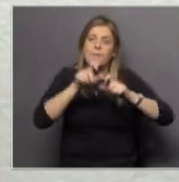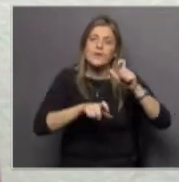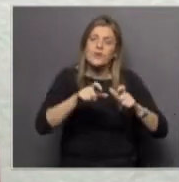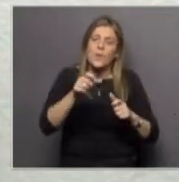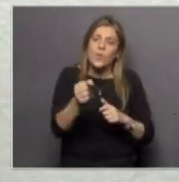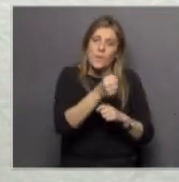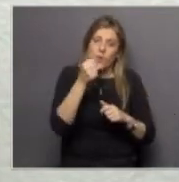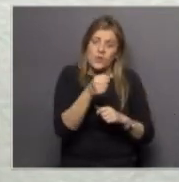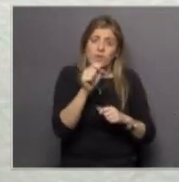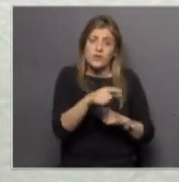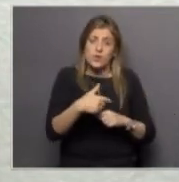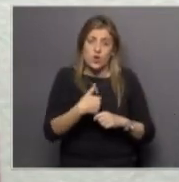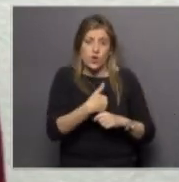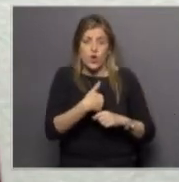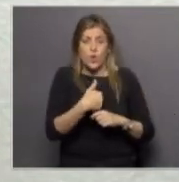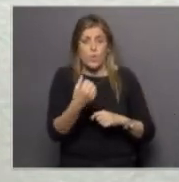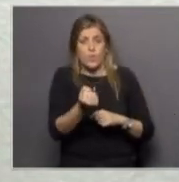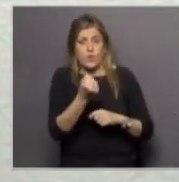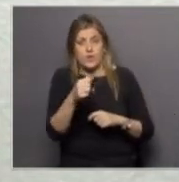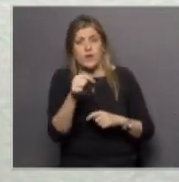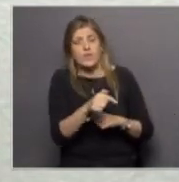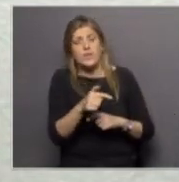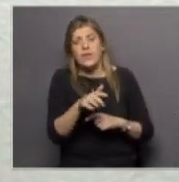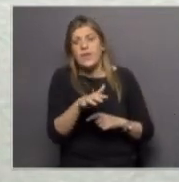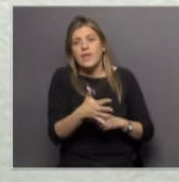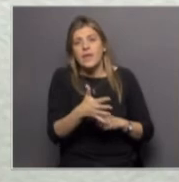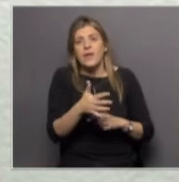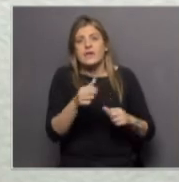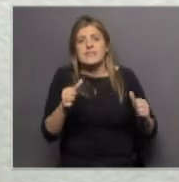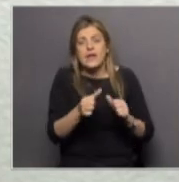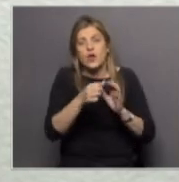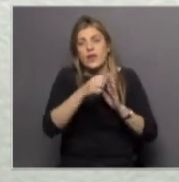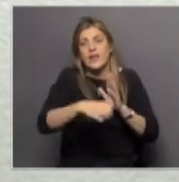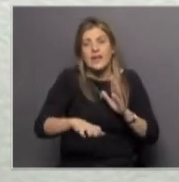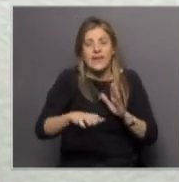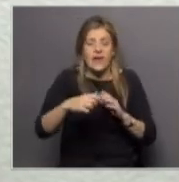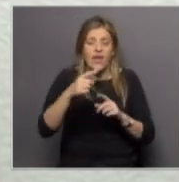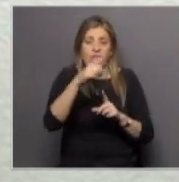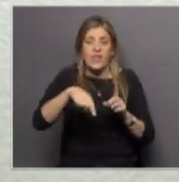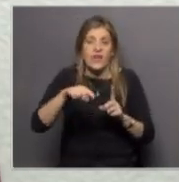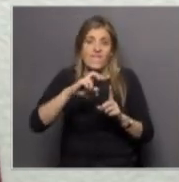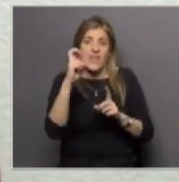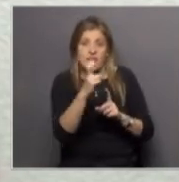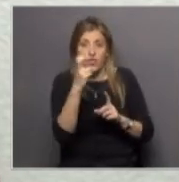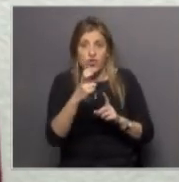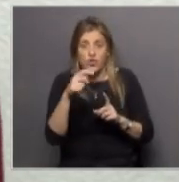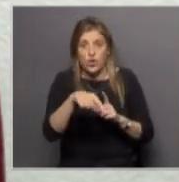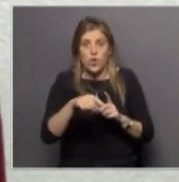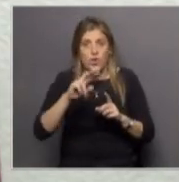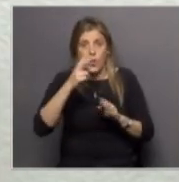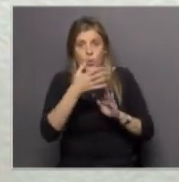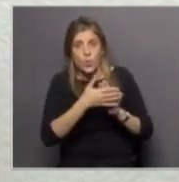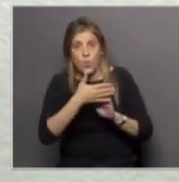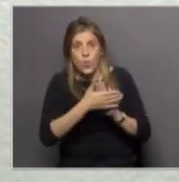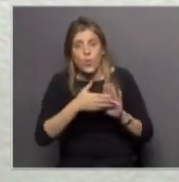que jugó un rol fundamental en lo que tiene que ver con la generación de energía ebólica del país. Como les decía,